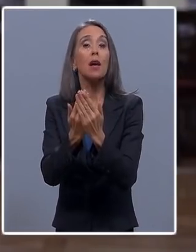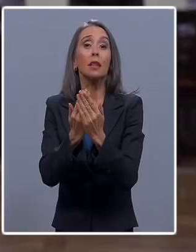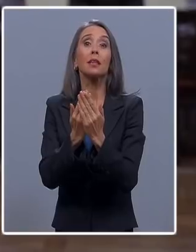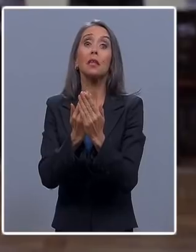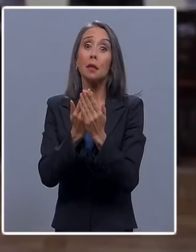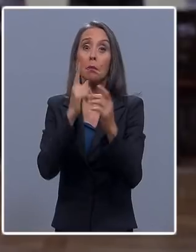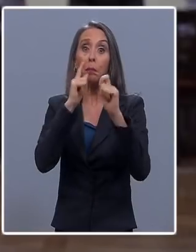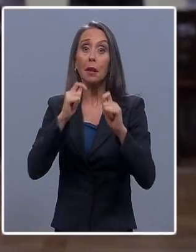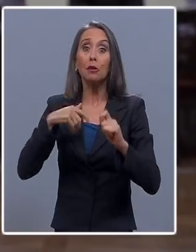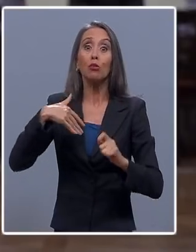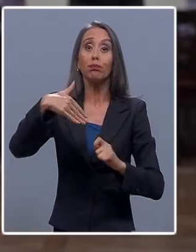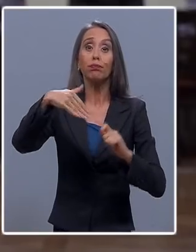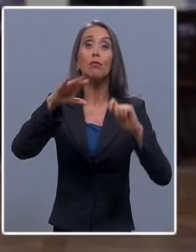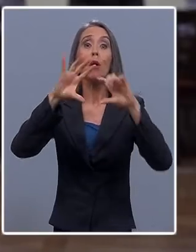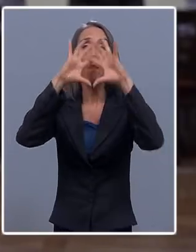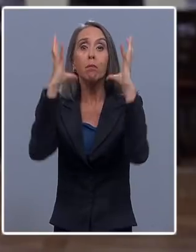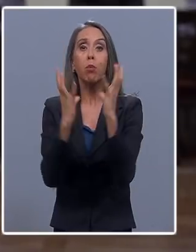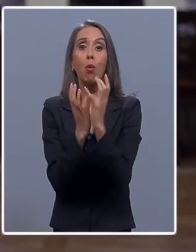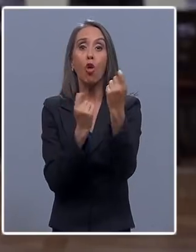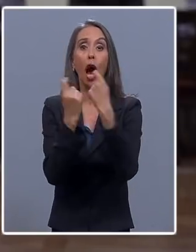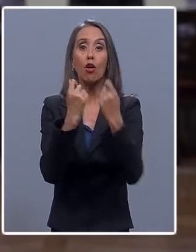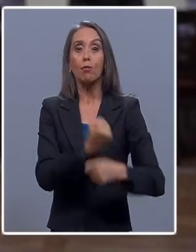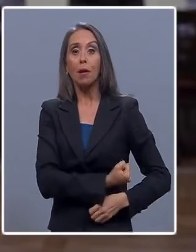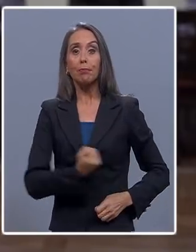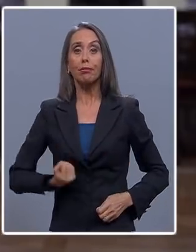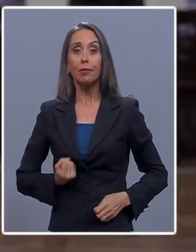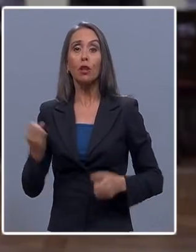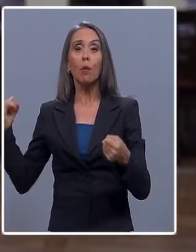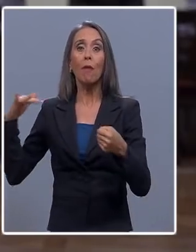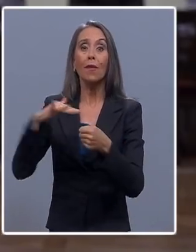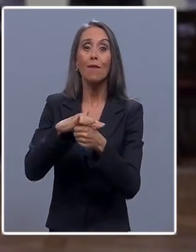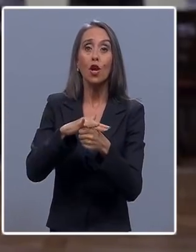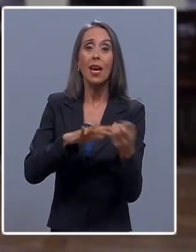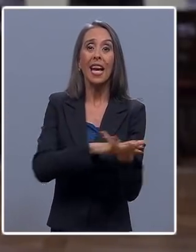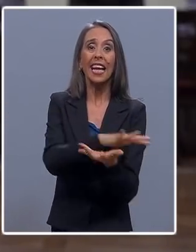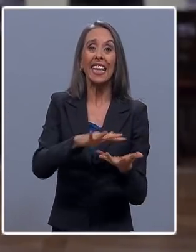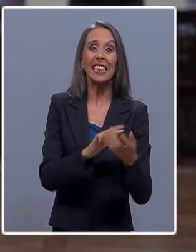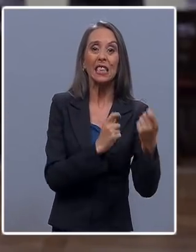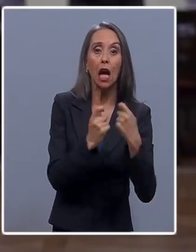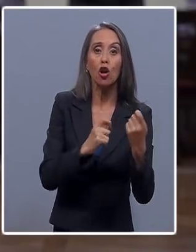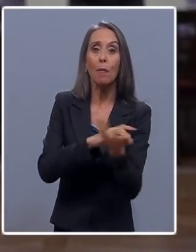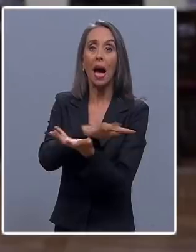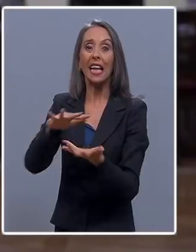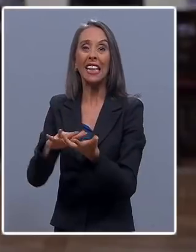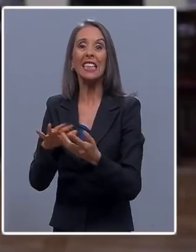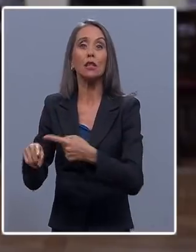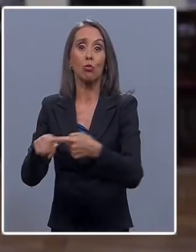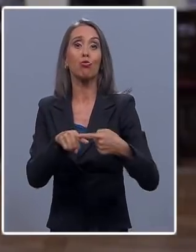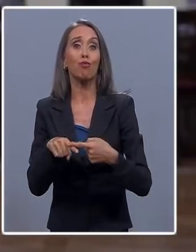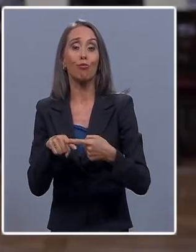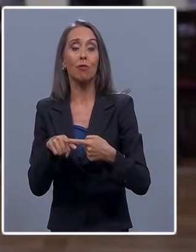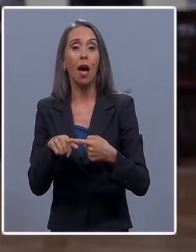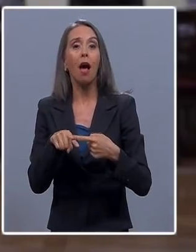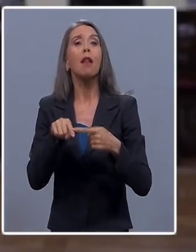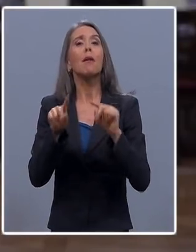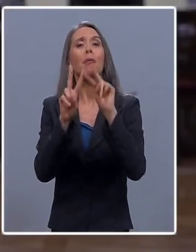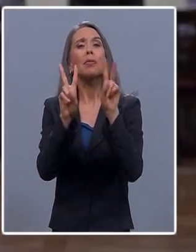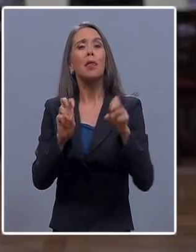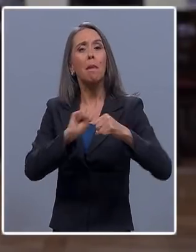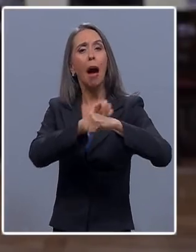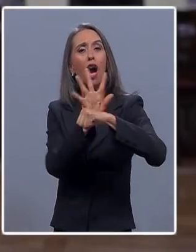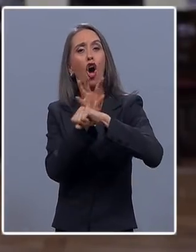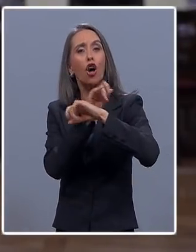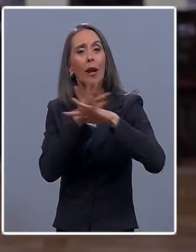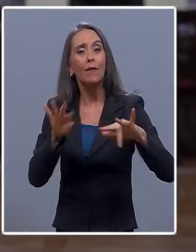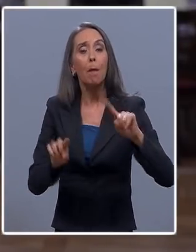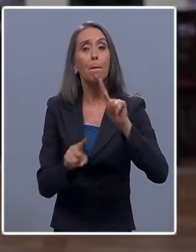recesión mundial y su consiguiente crisis económica y social. Con respecto al coronavirus, el primer caso